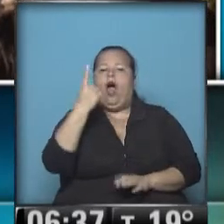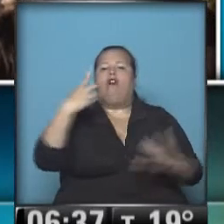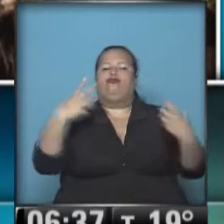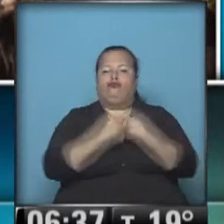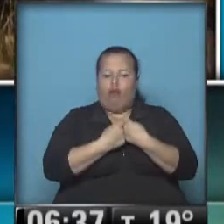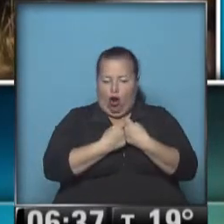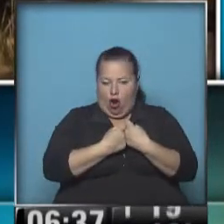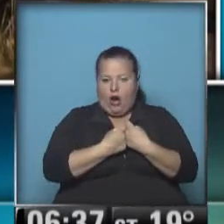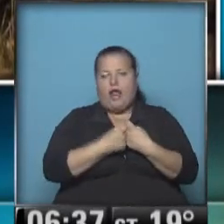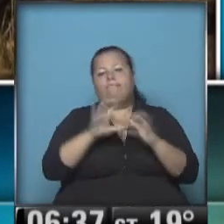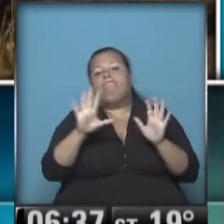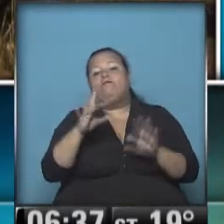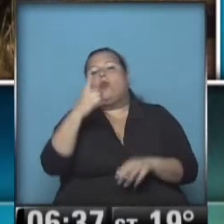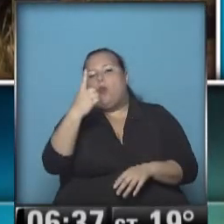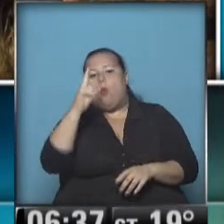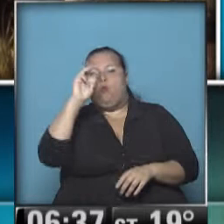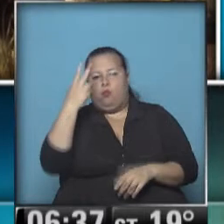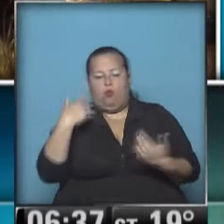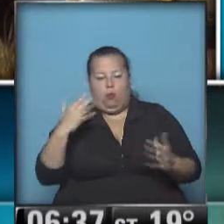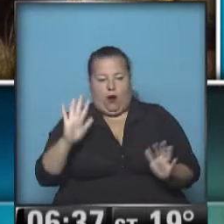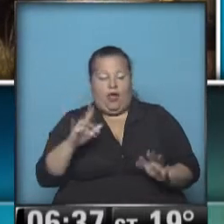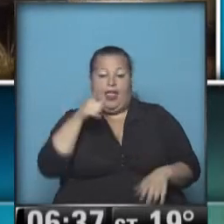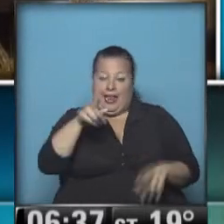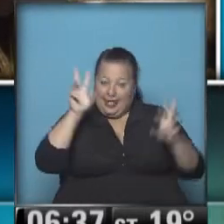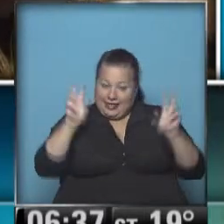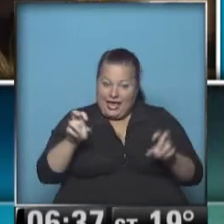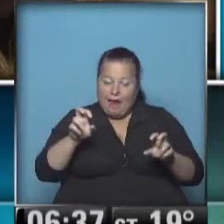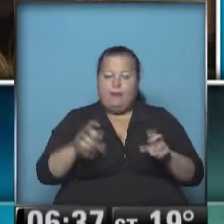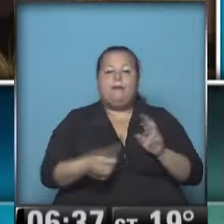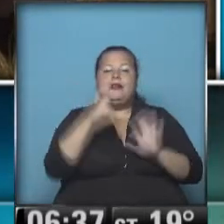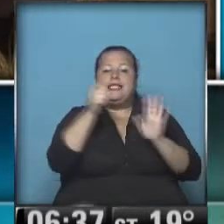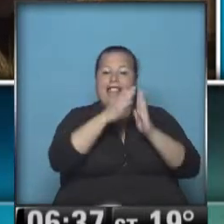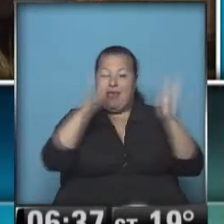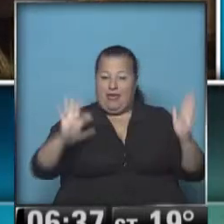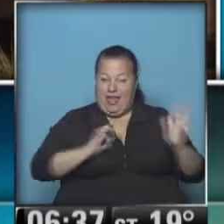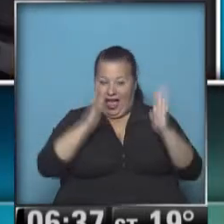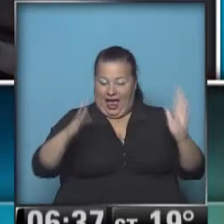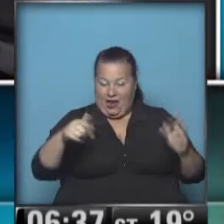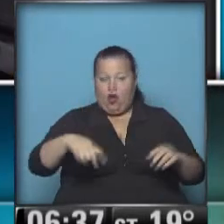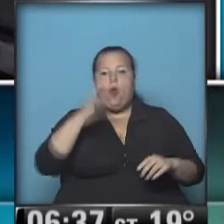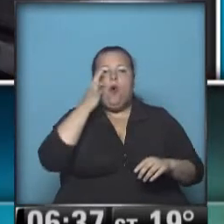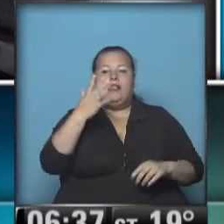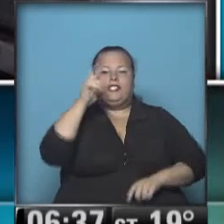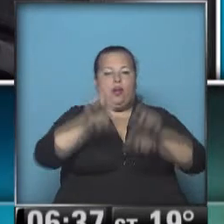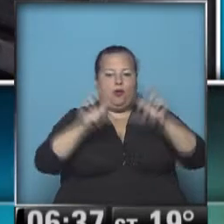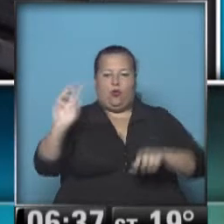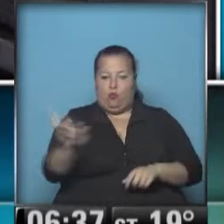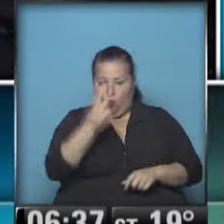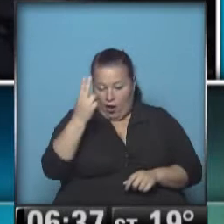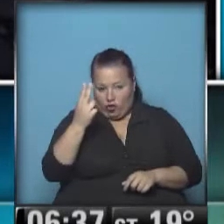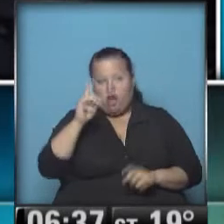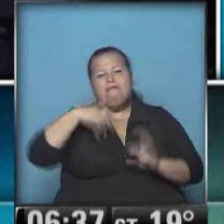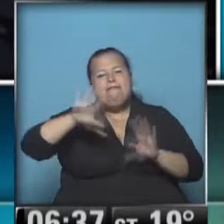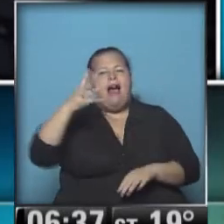un accidente de tránsito con al menos una víctima. Por esta causa, en los primeros seis meses del año, 45 personas perdieron la vida